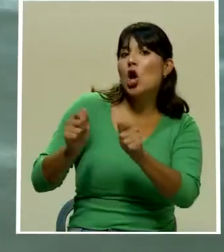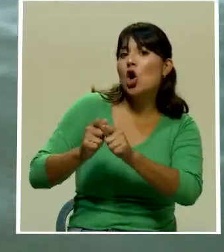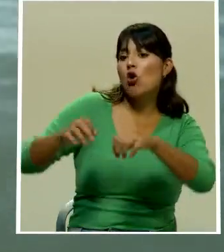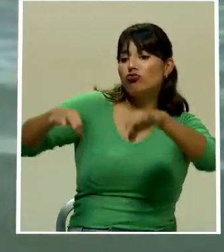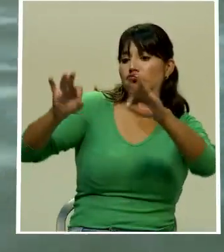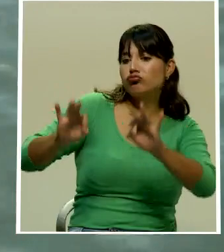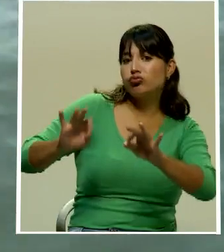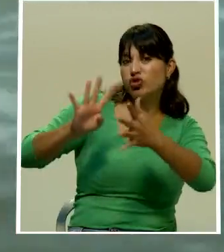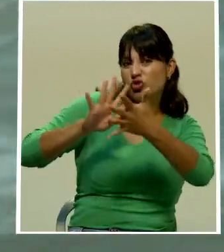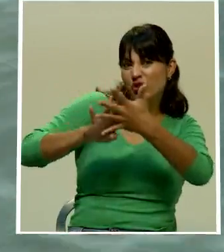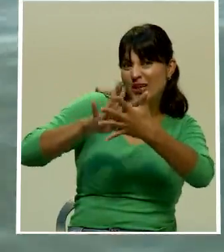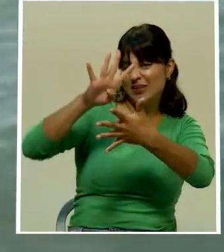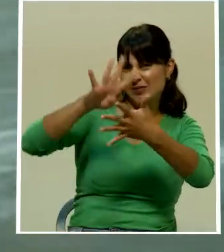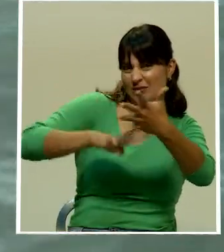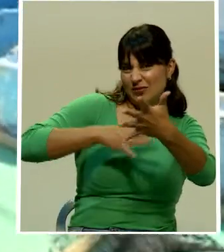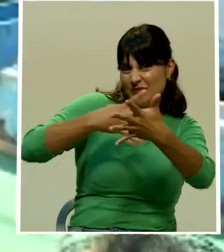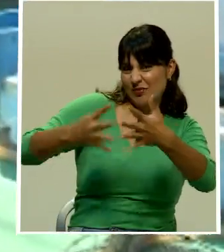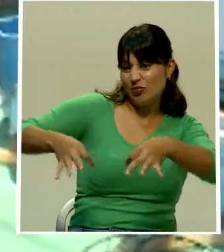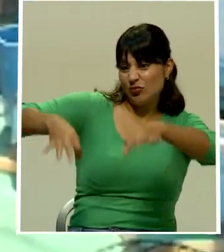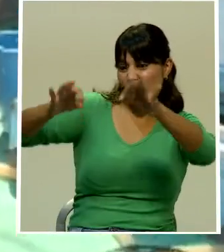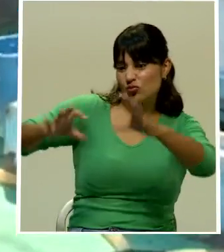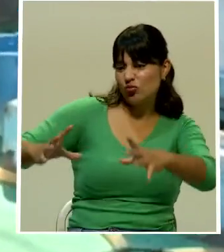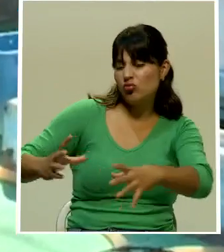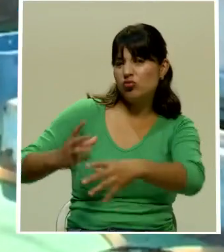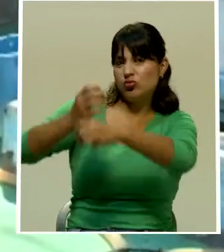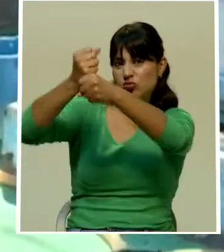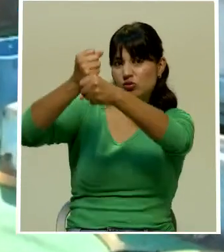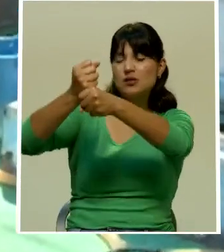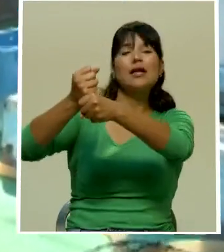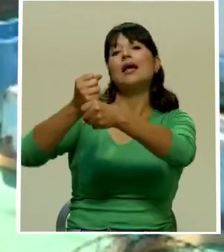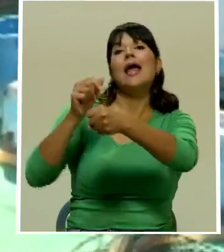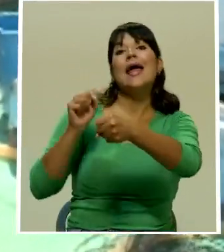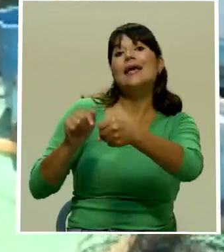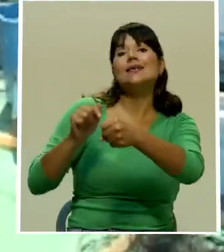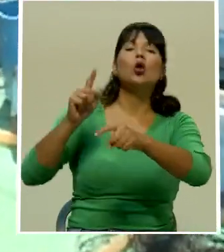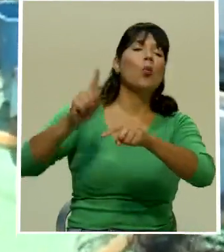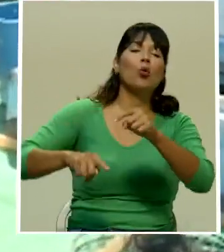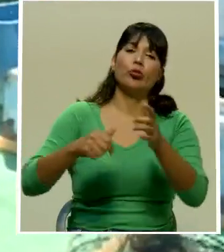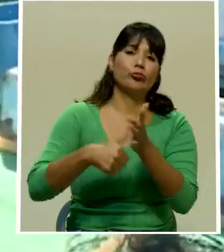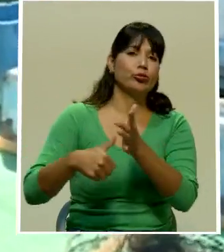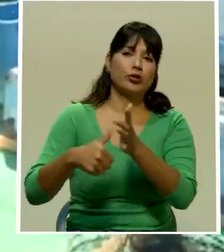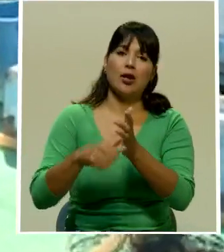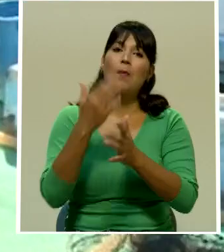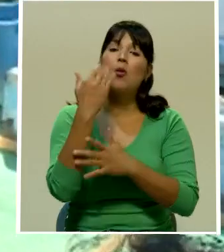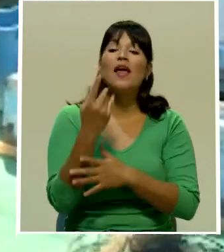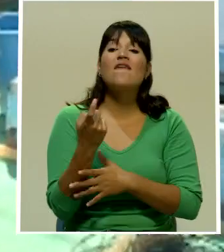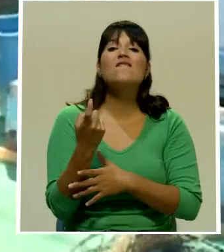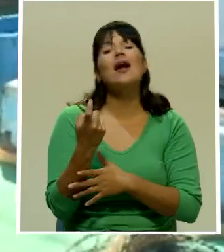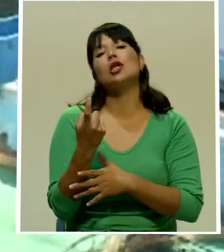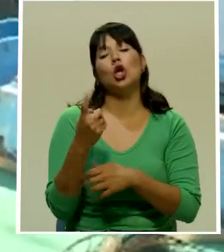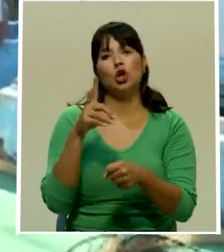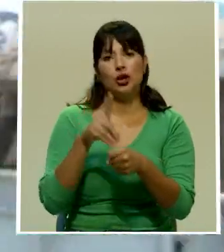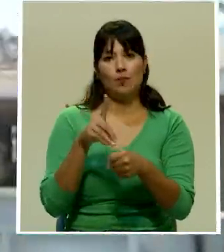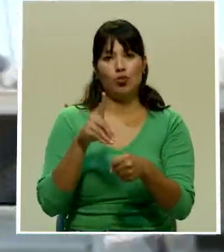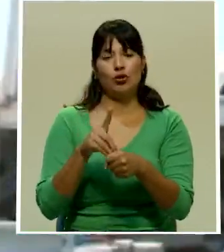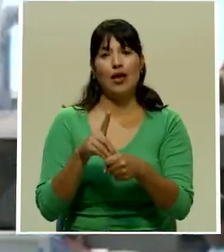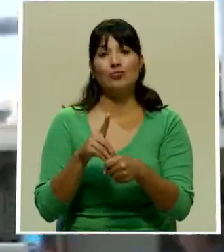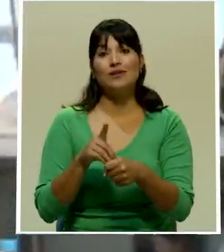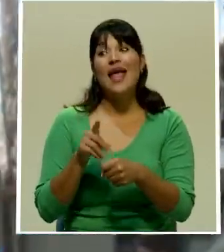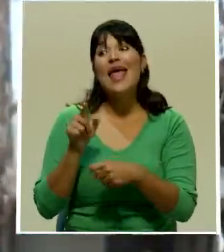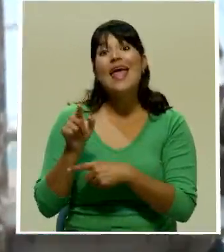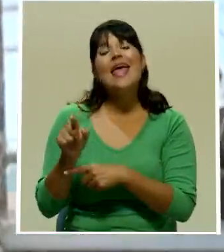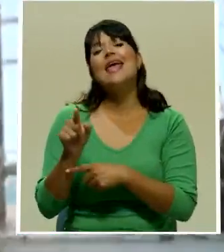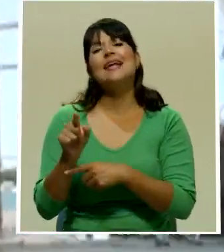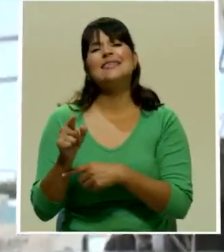rompieron el córum y no se pudo continuar con la votación en segundo debate este tipo de pesca generó controversia debido al impacto ecológico que podría tener